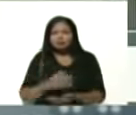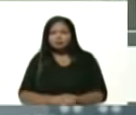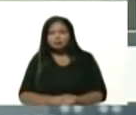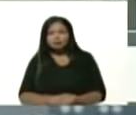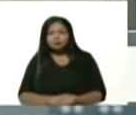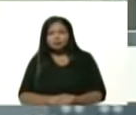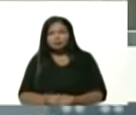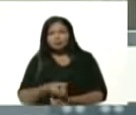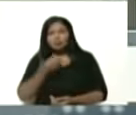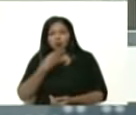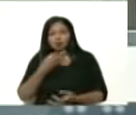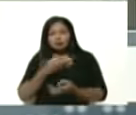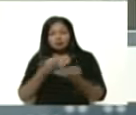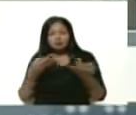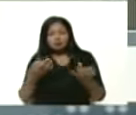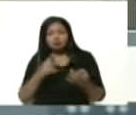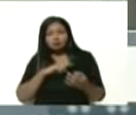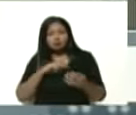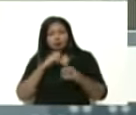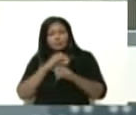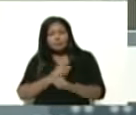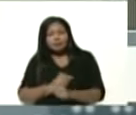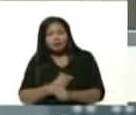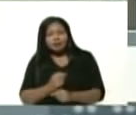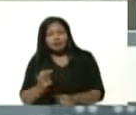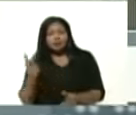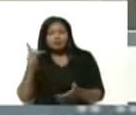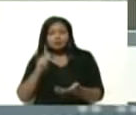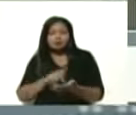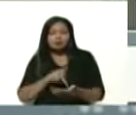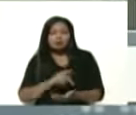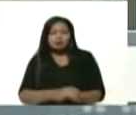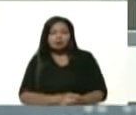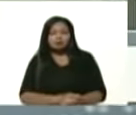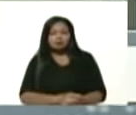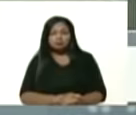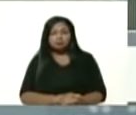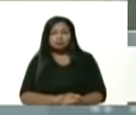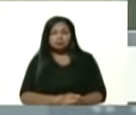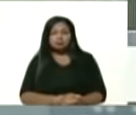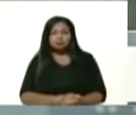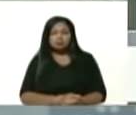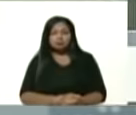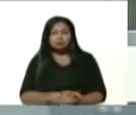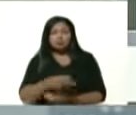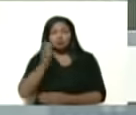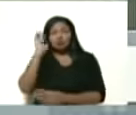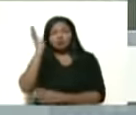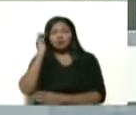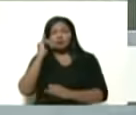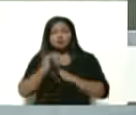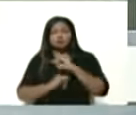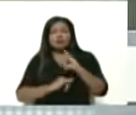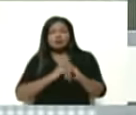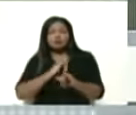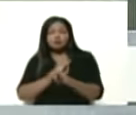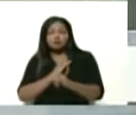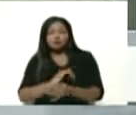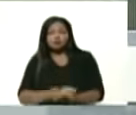Bueno, excelente. Estamos a la espera de participar en una conferencia internacional